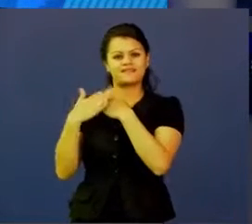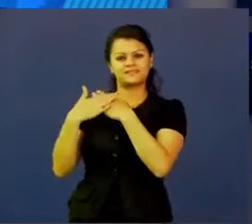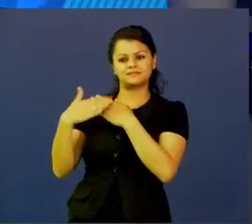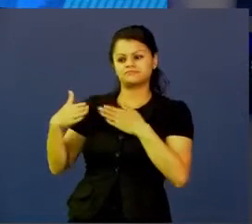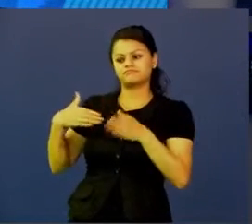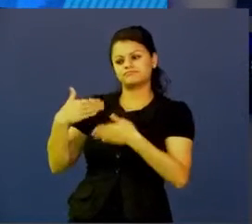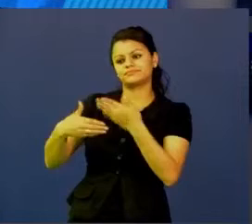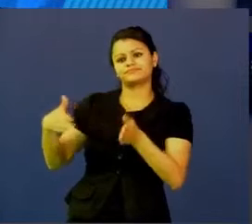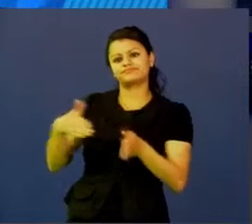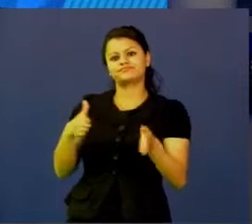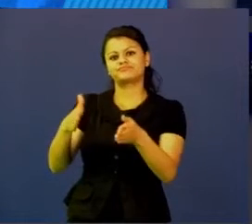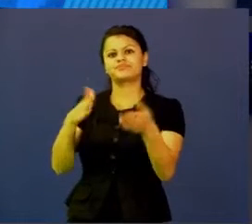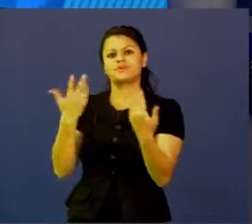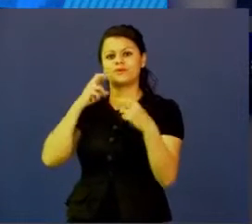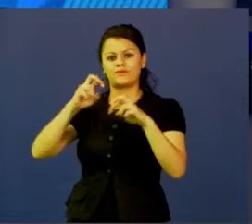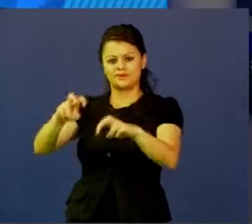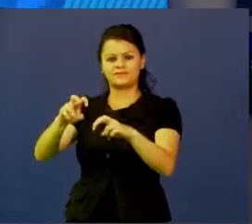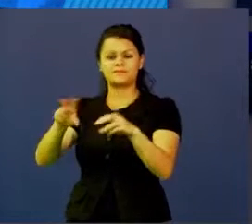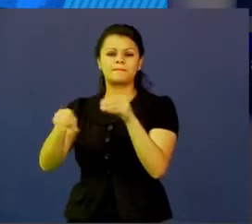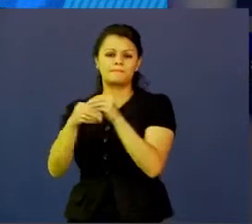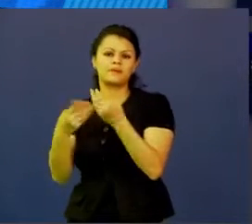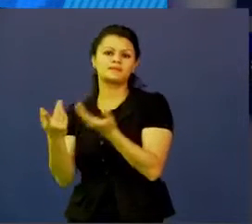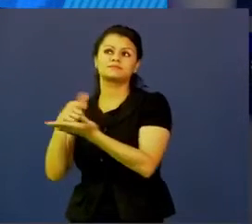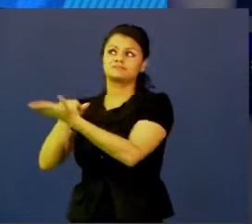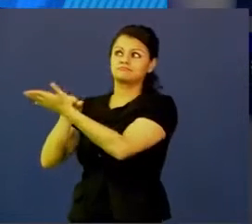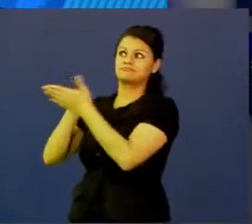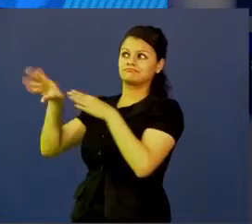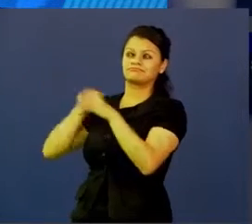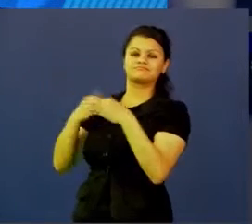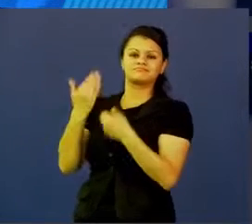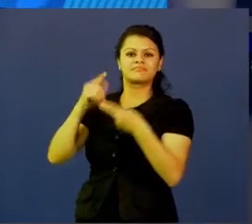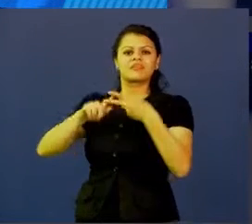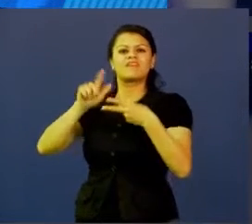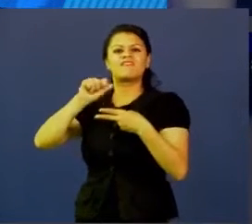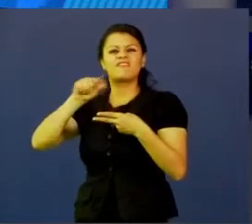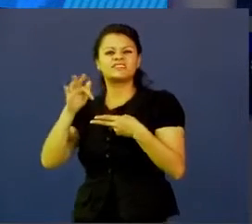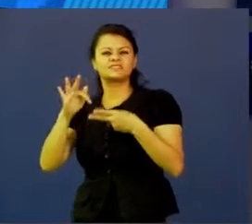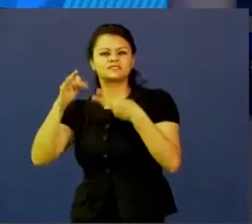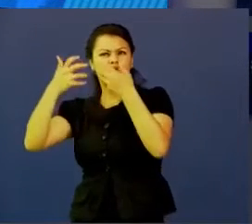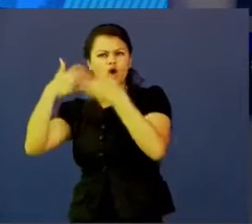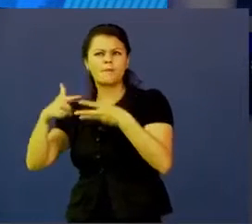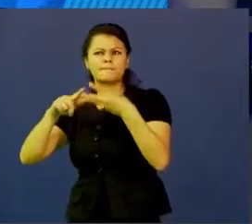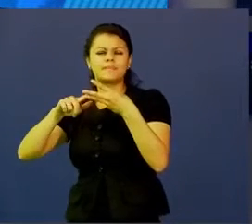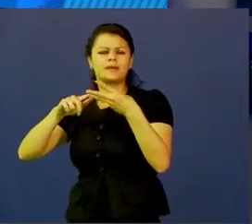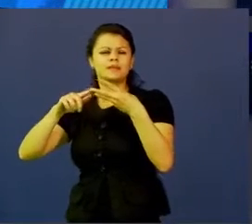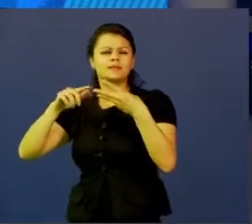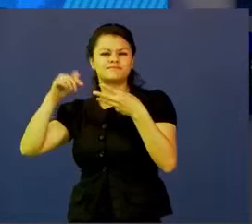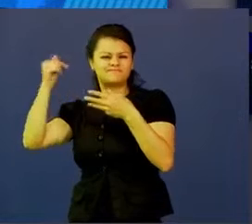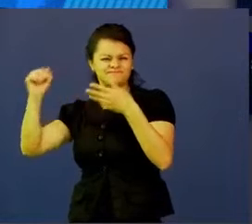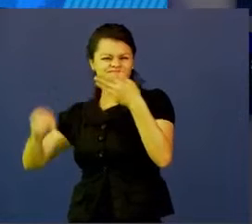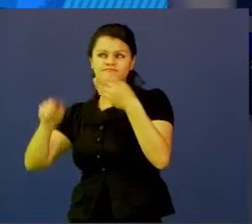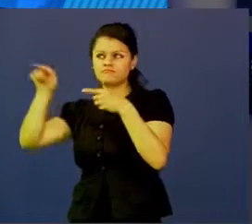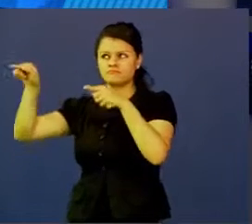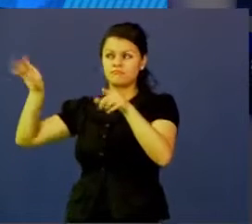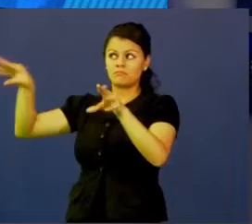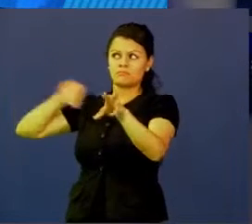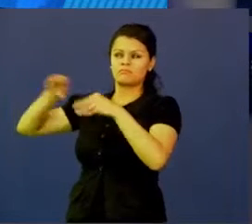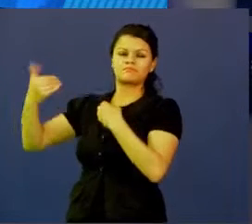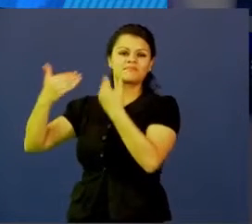y tenemos unos referentes como Fast Company, esta que es de tendencias, si estoy trabajando temas de